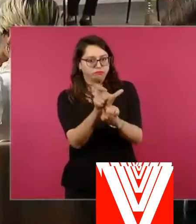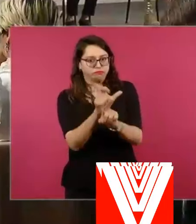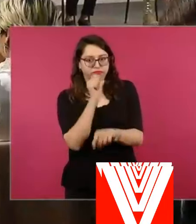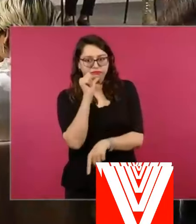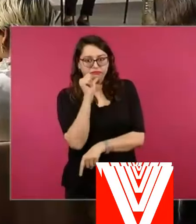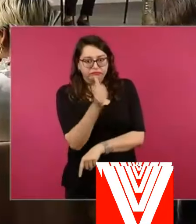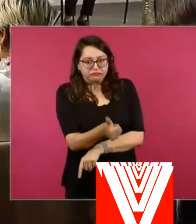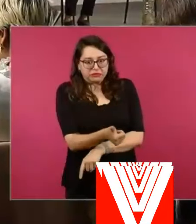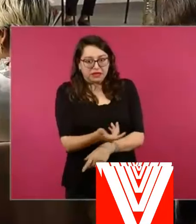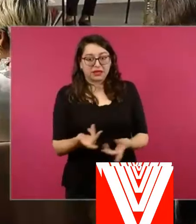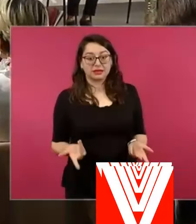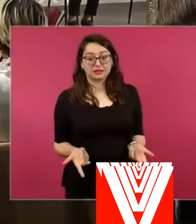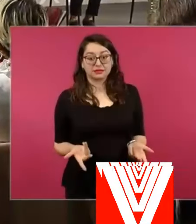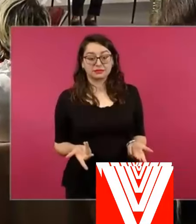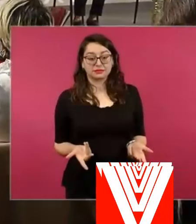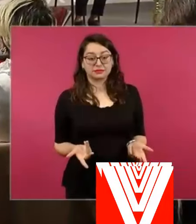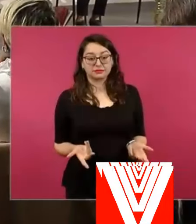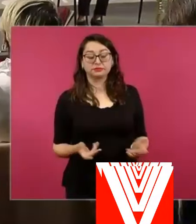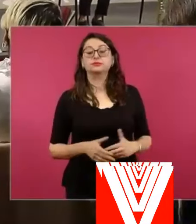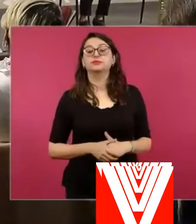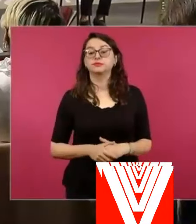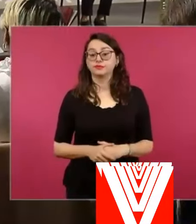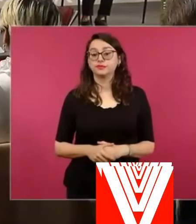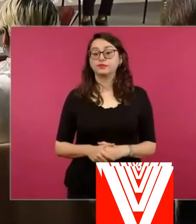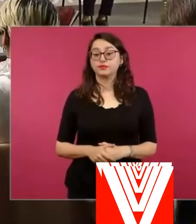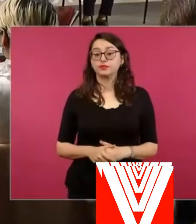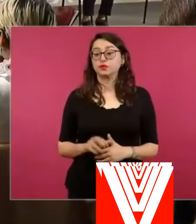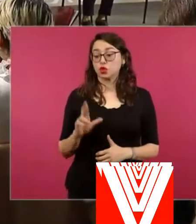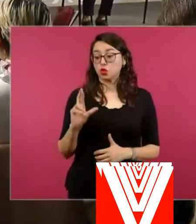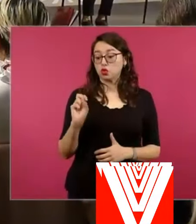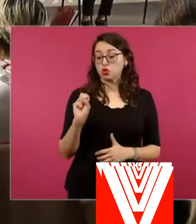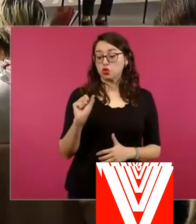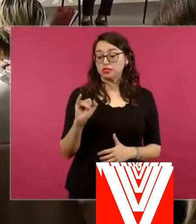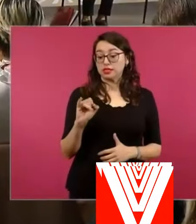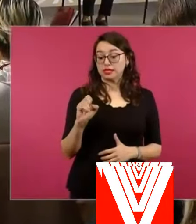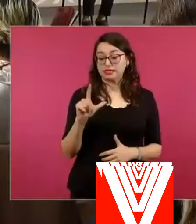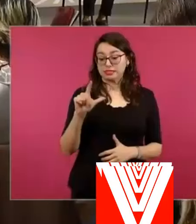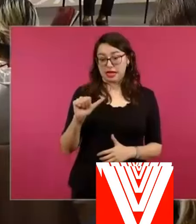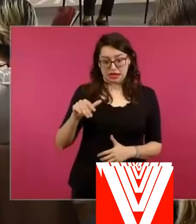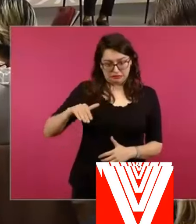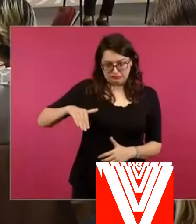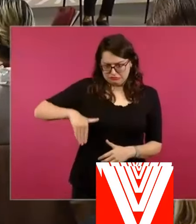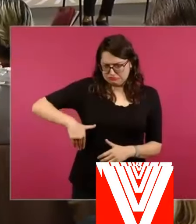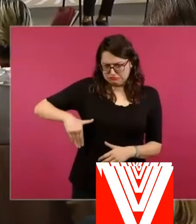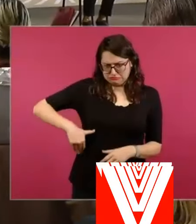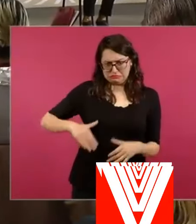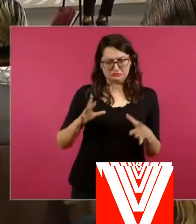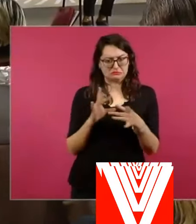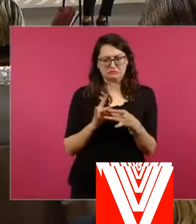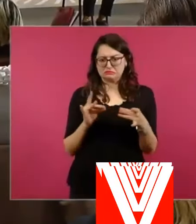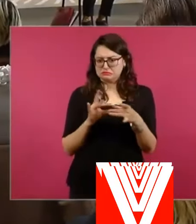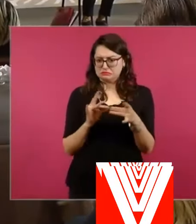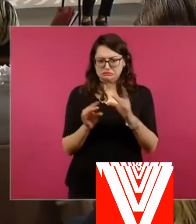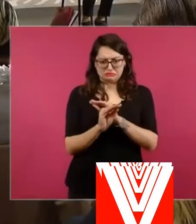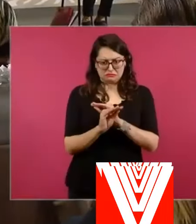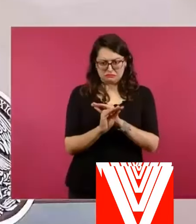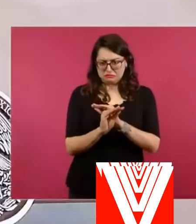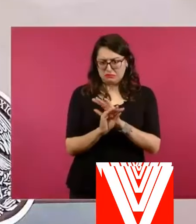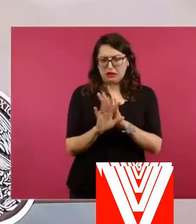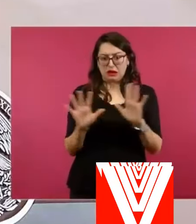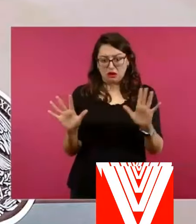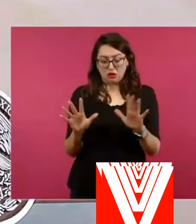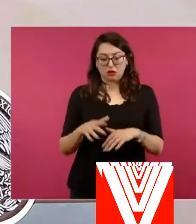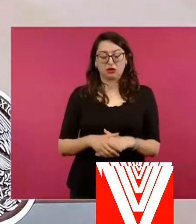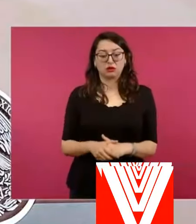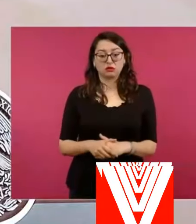encima de eso... Rosa Isela ya lo explicó y muy bien. Se hizo la